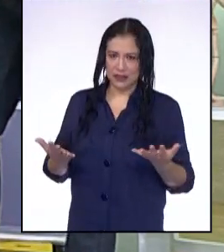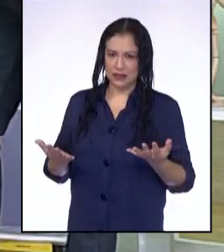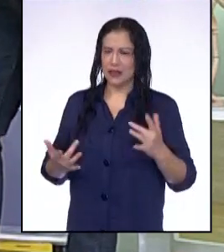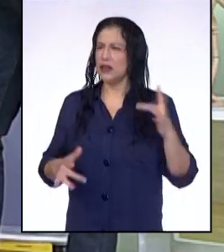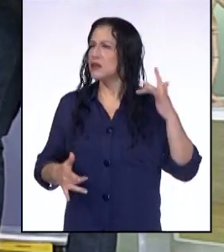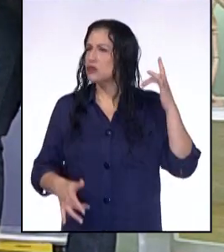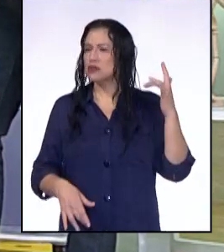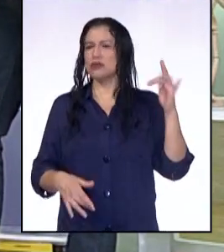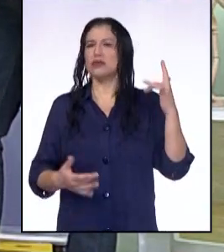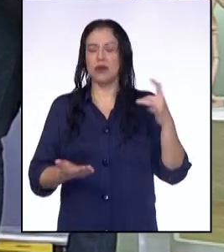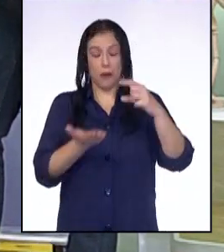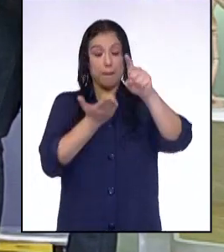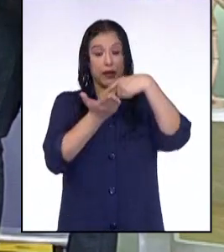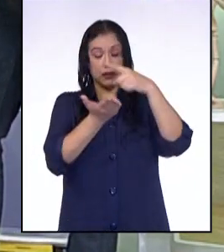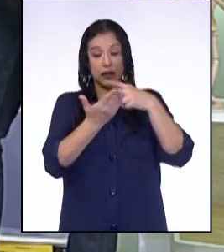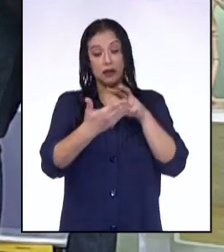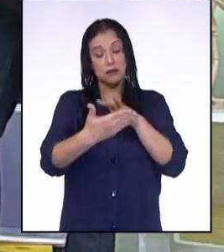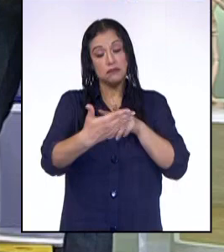¡Ay, un mensaje!